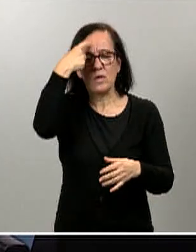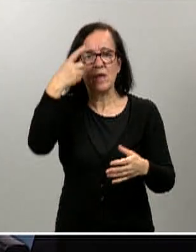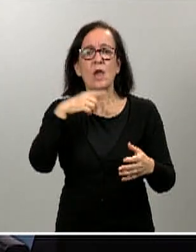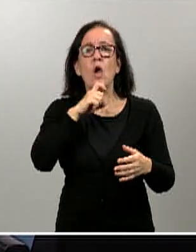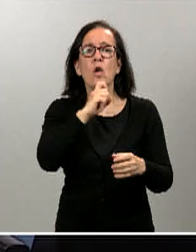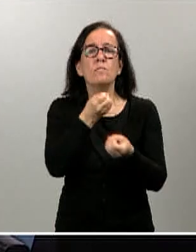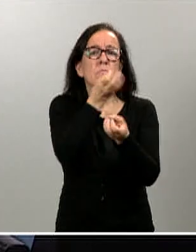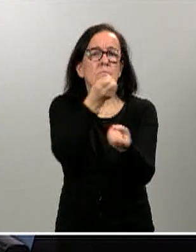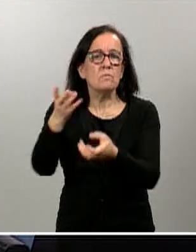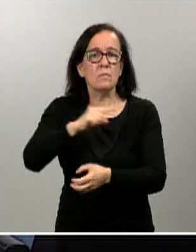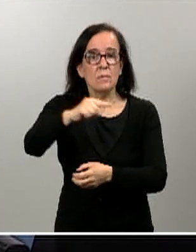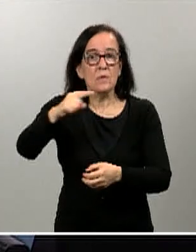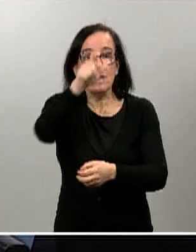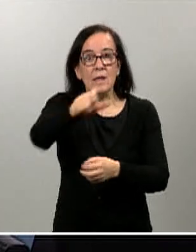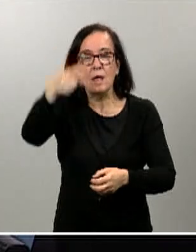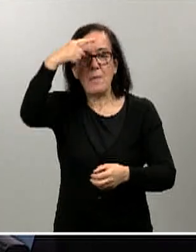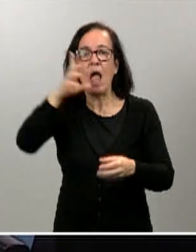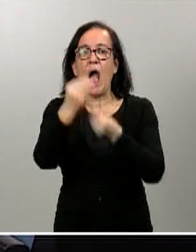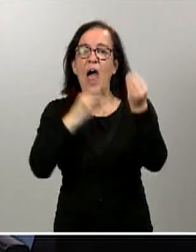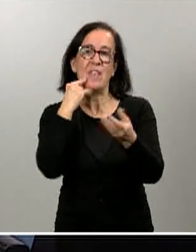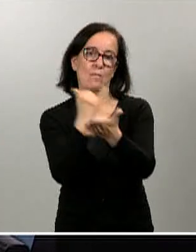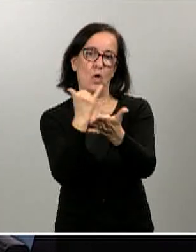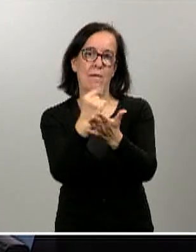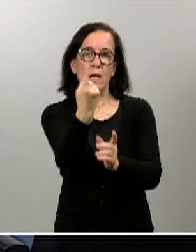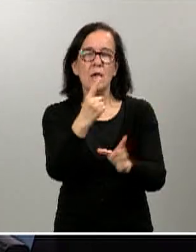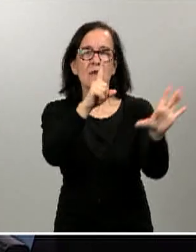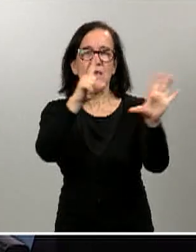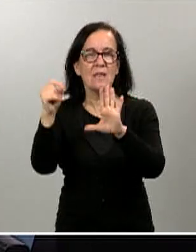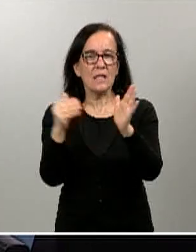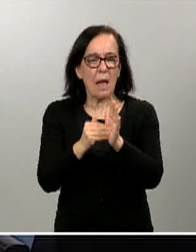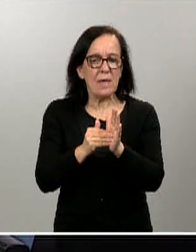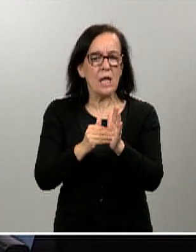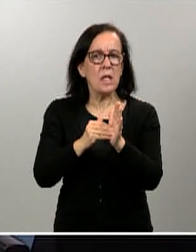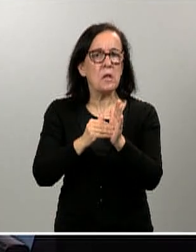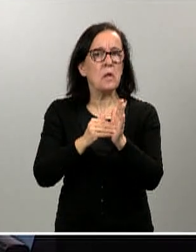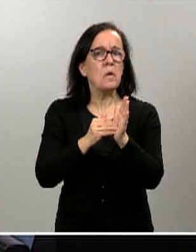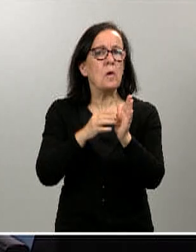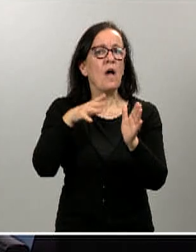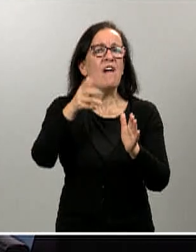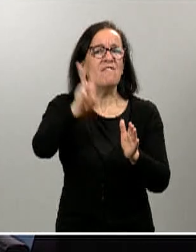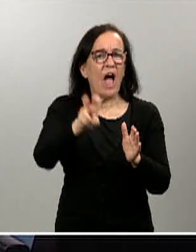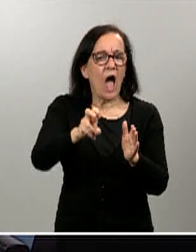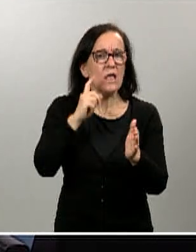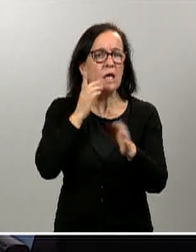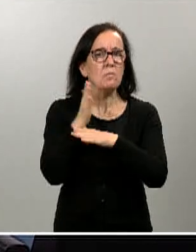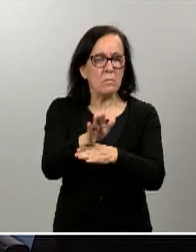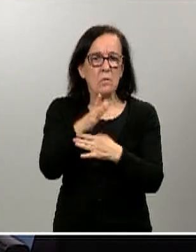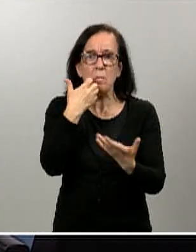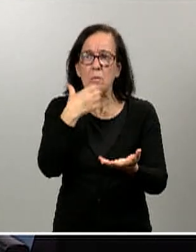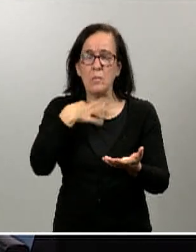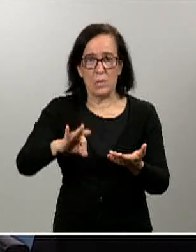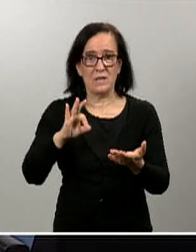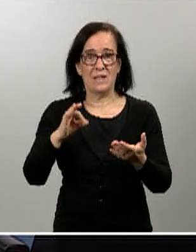notificación para someterse a los test, si 60.000 son una muestra representativa. Es algo que también pregunta, por ejemplo, la corresponsal